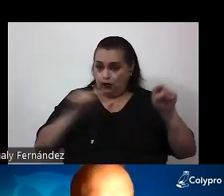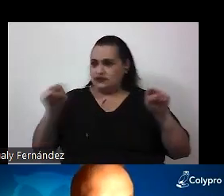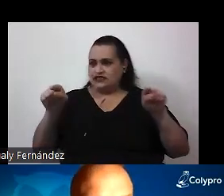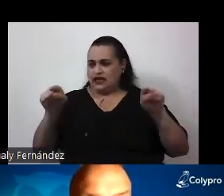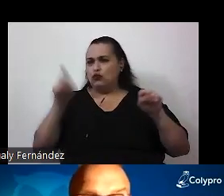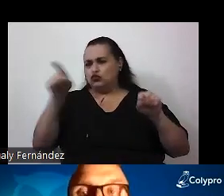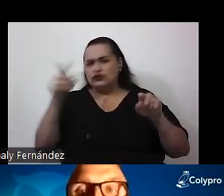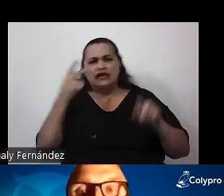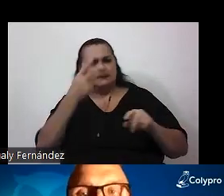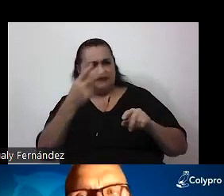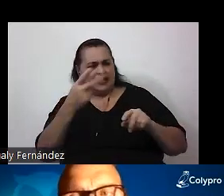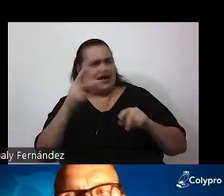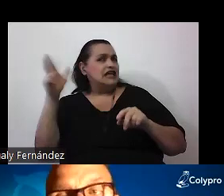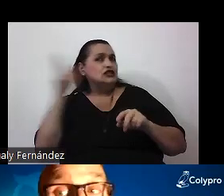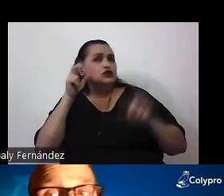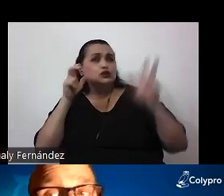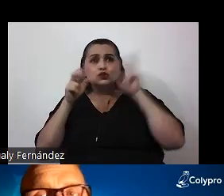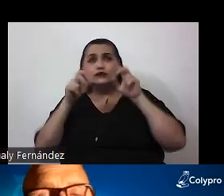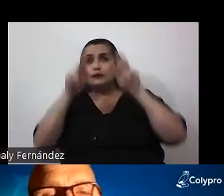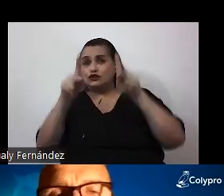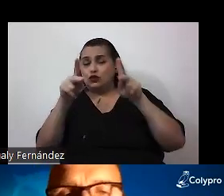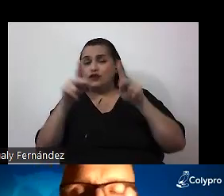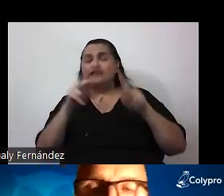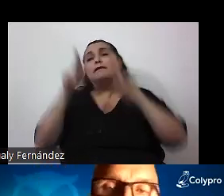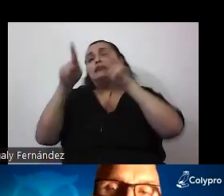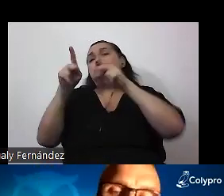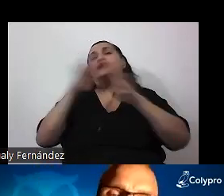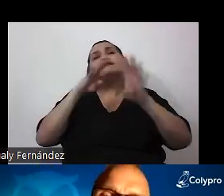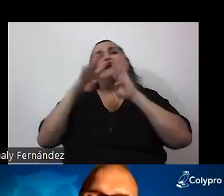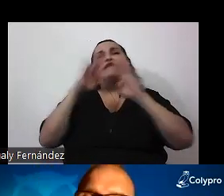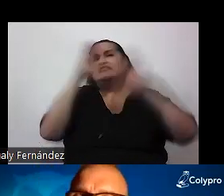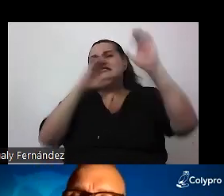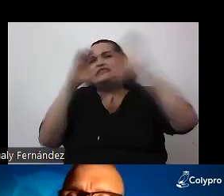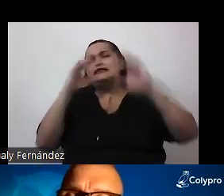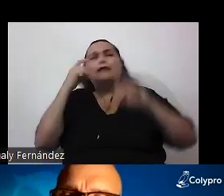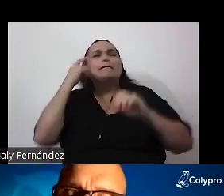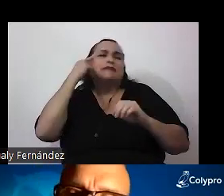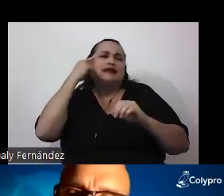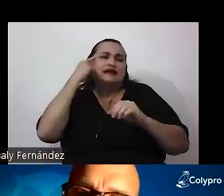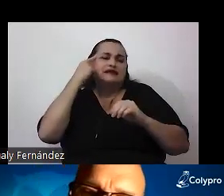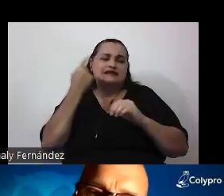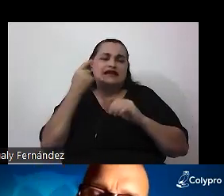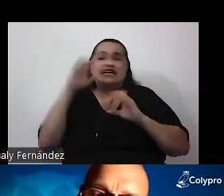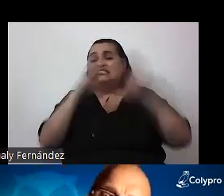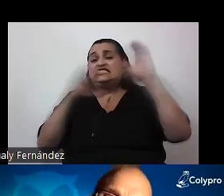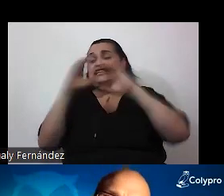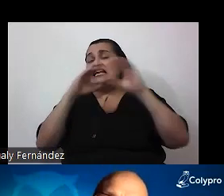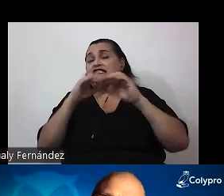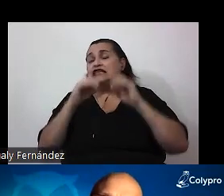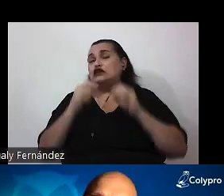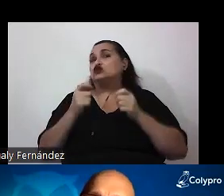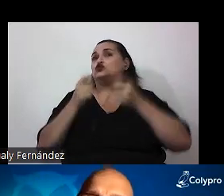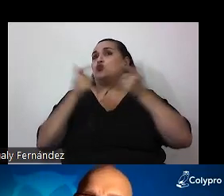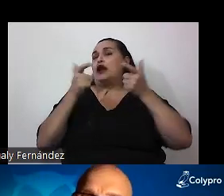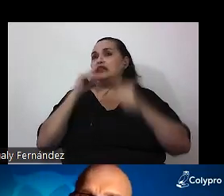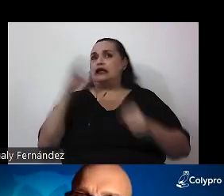cuando escuchan a las personas hablar sobre la ciencia. Por un lado, algunas personas piensan que la ciencia es una suerte de verdad revelada, una